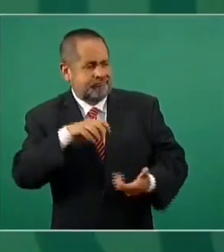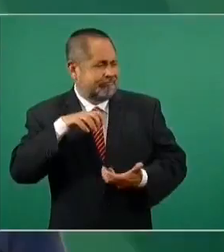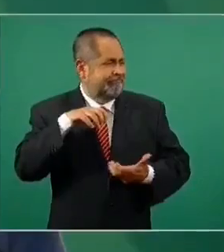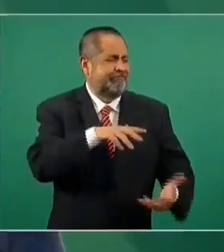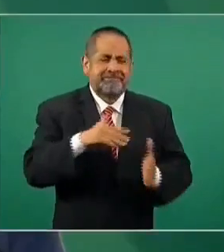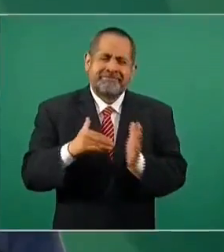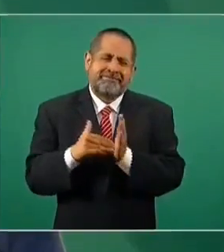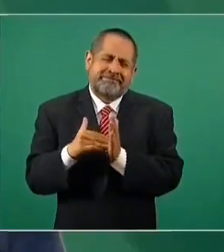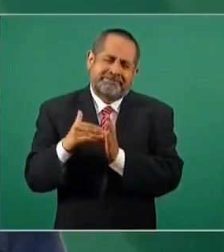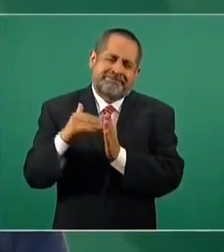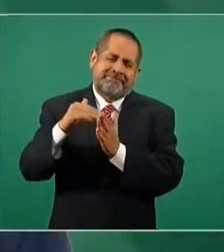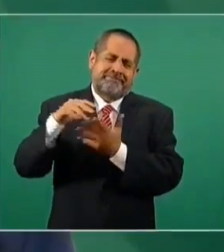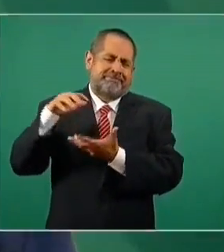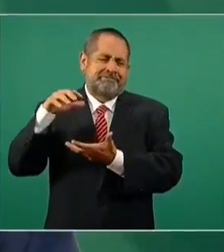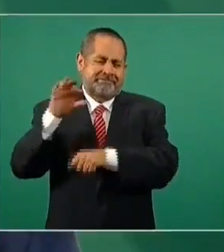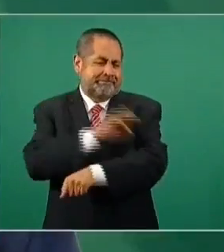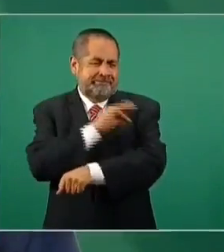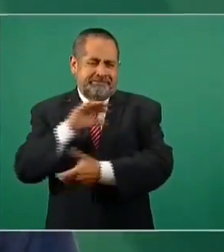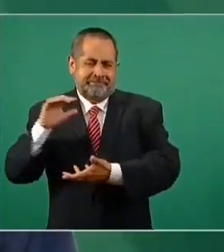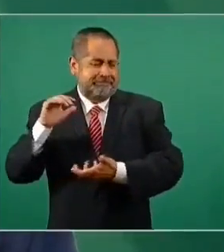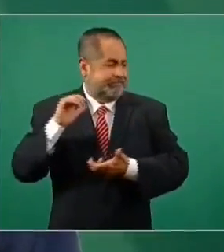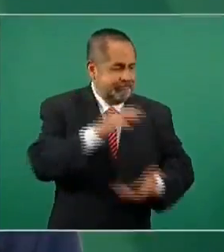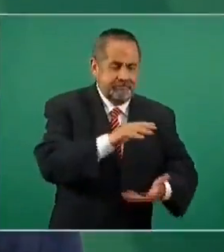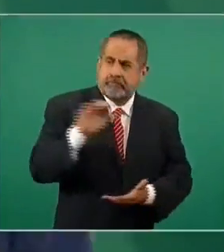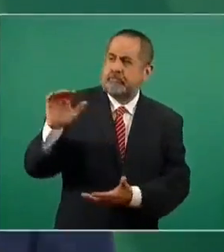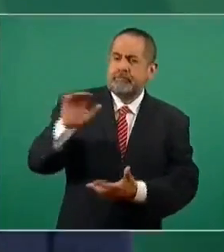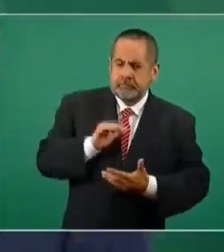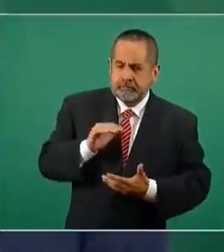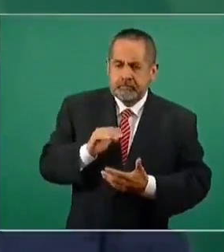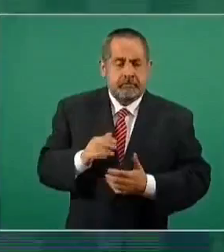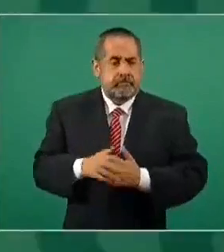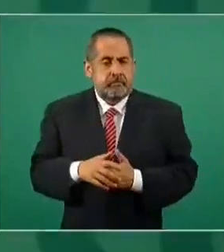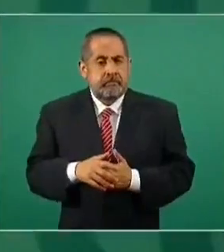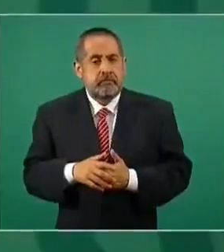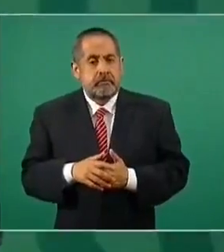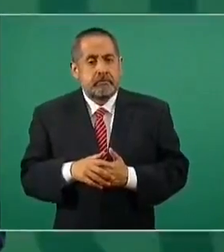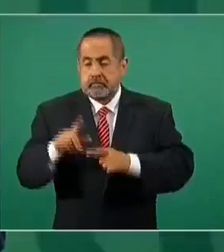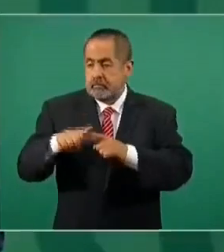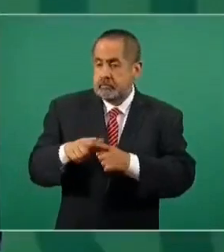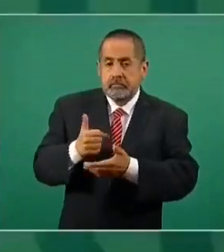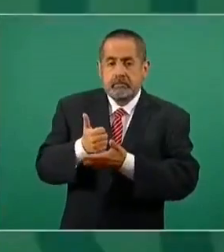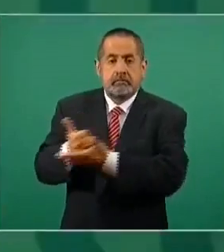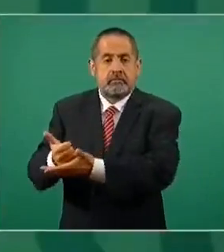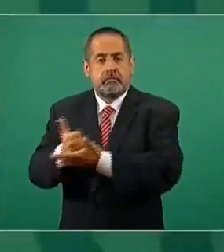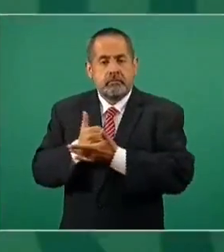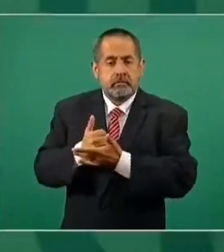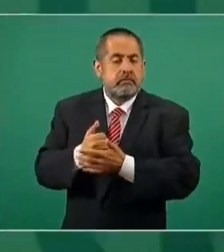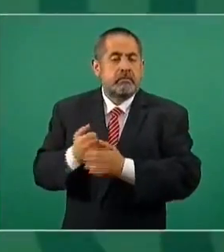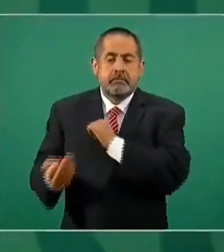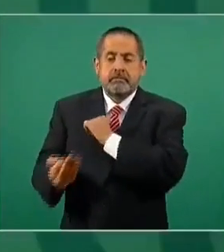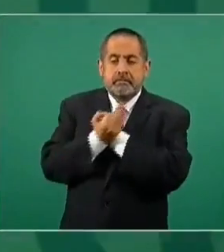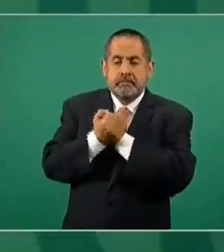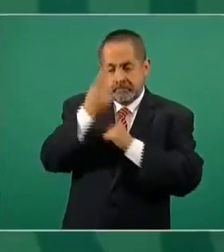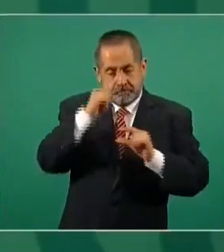de dosis de esta vacuna rusa. Entonces, ¿quién ayudó para conseguir estas